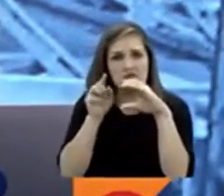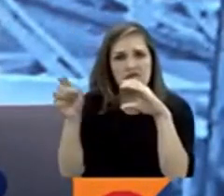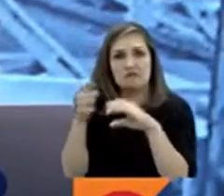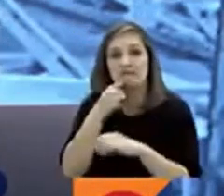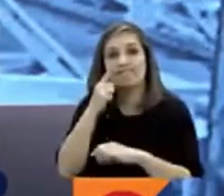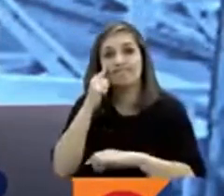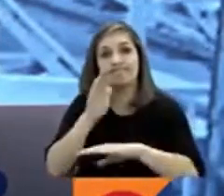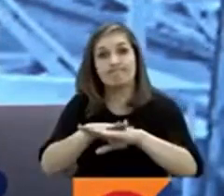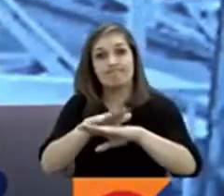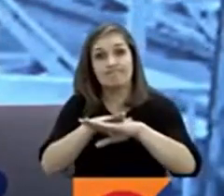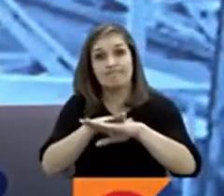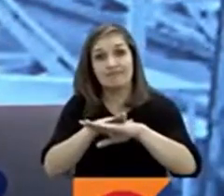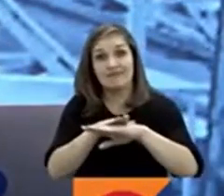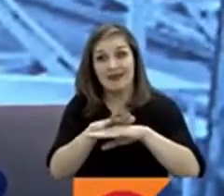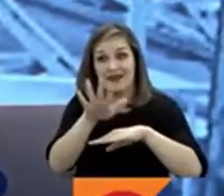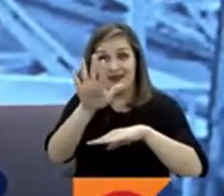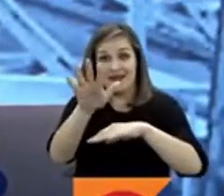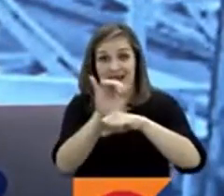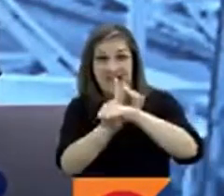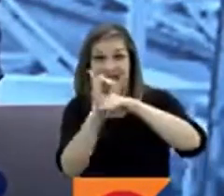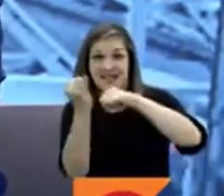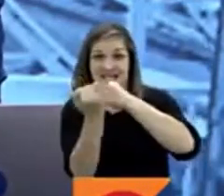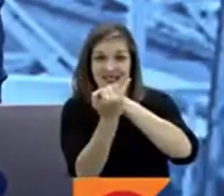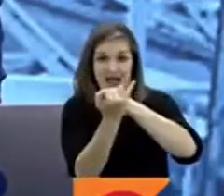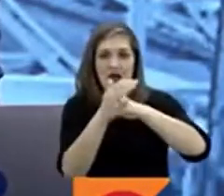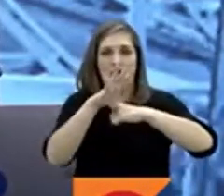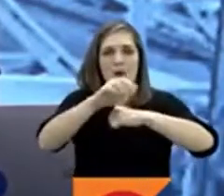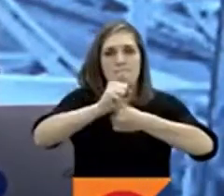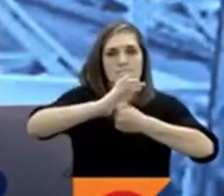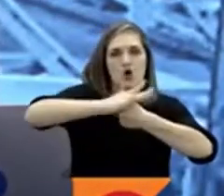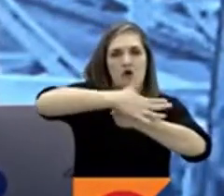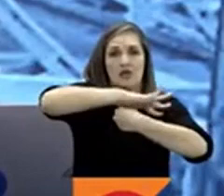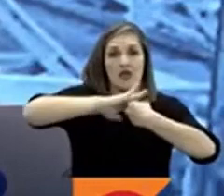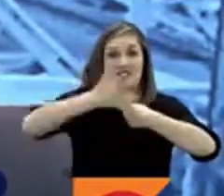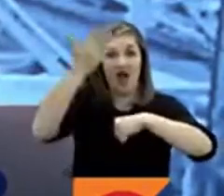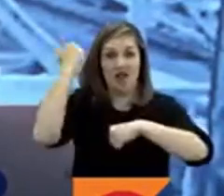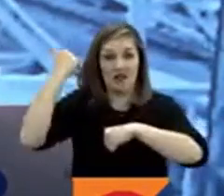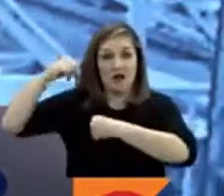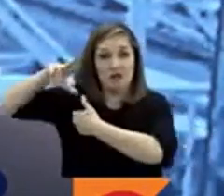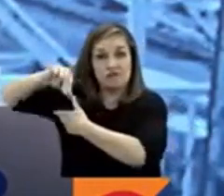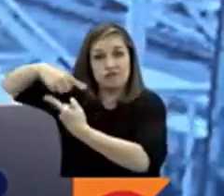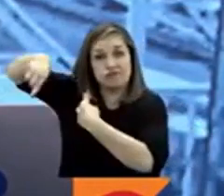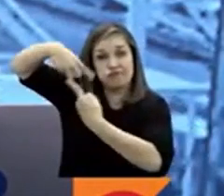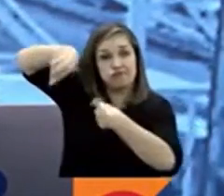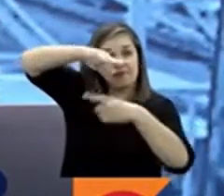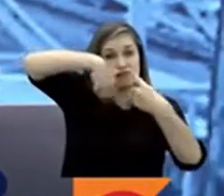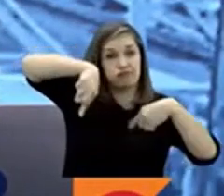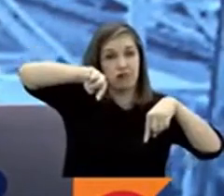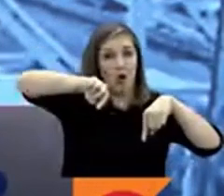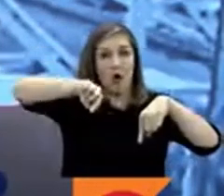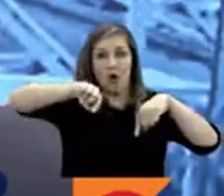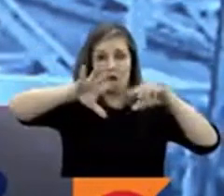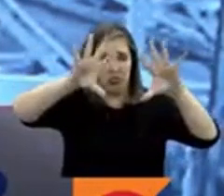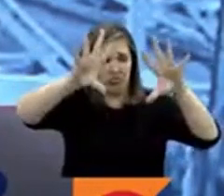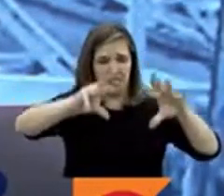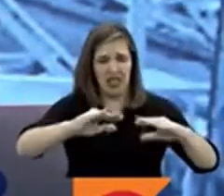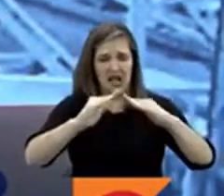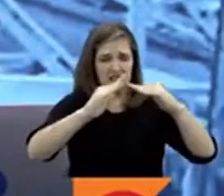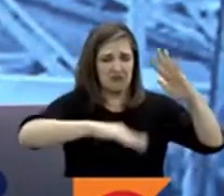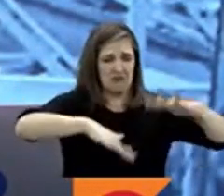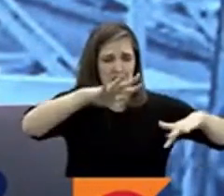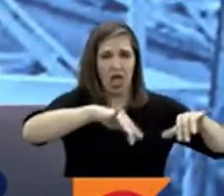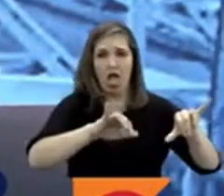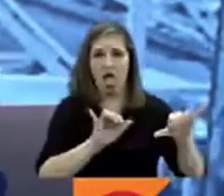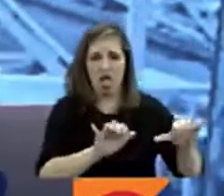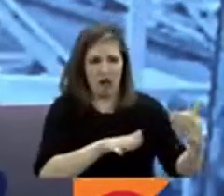Providencia no han retirado los escombros generados durante la reconstrucción por el paso del huracán Iota y le pidió a la Unidad del Riesgo acciones para